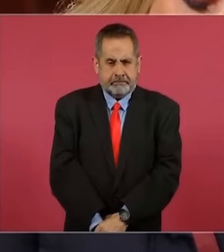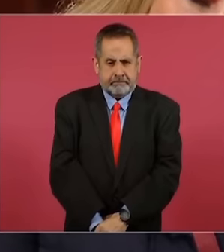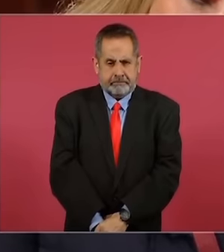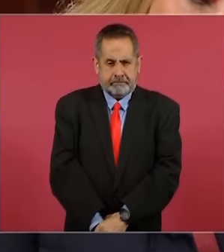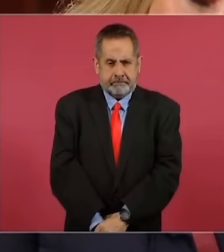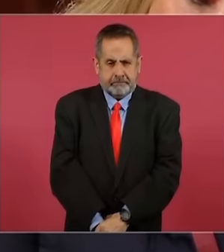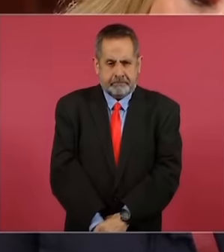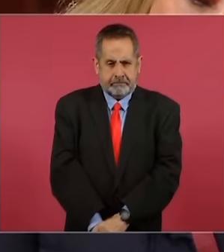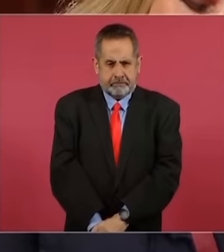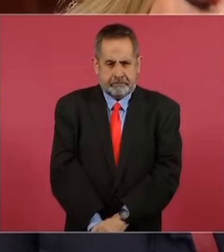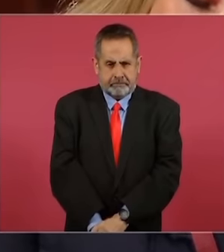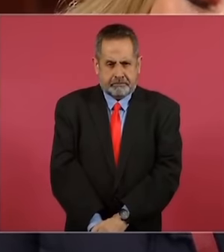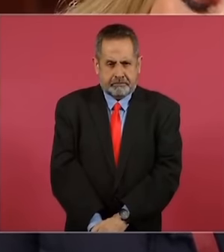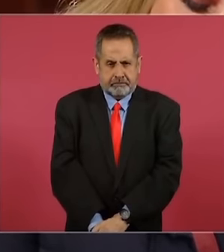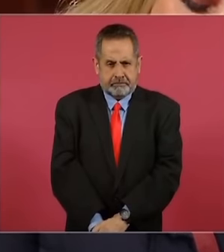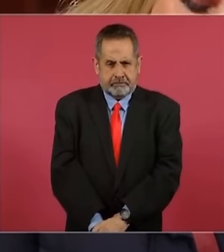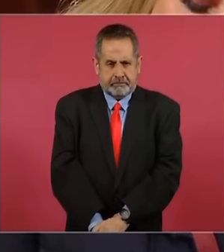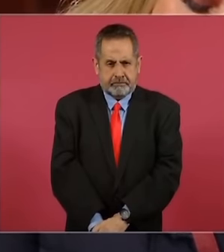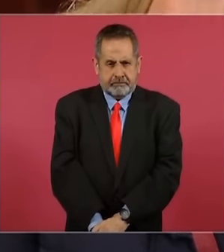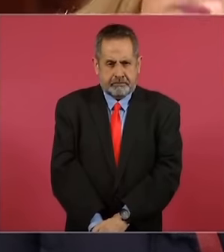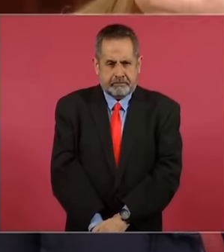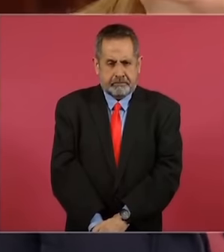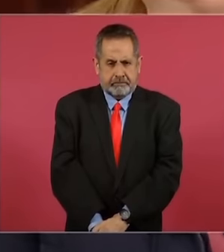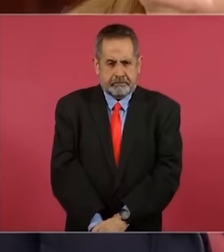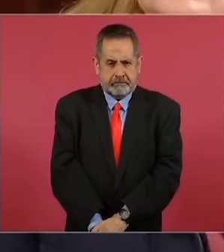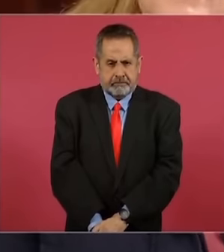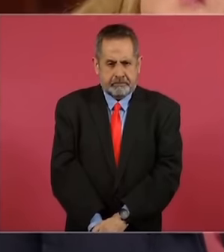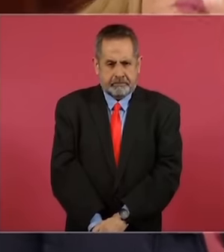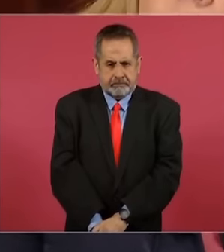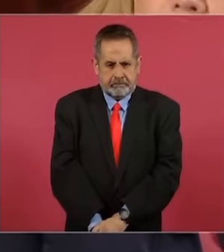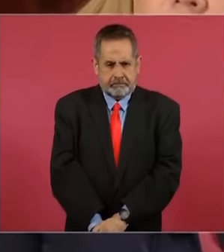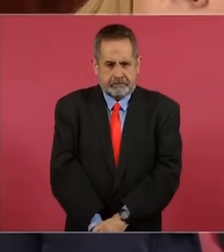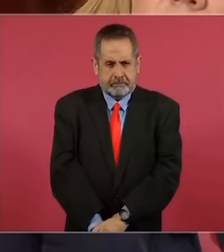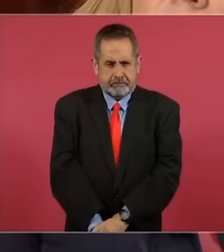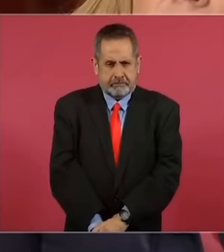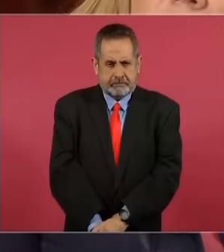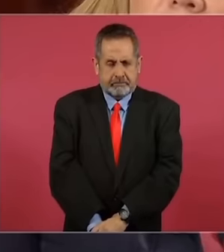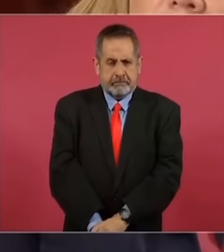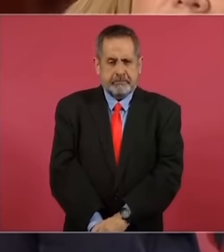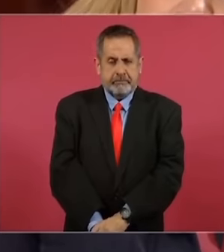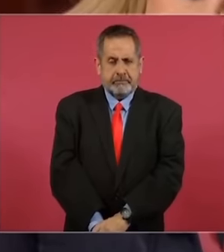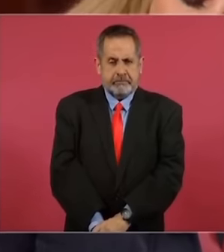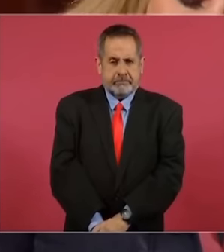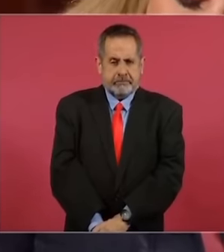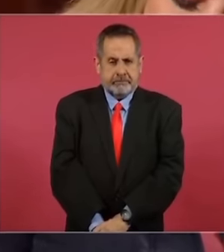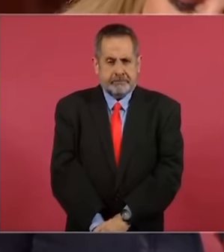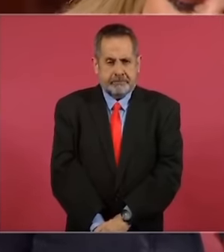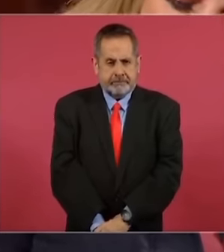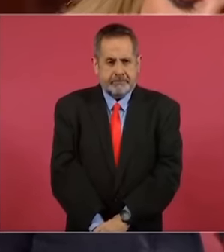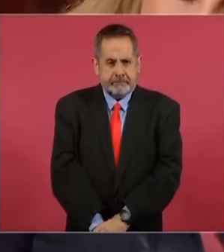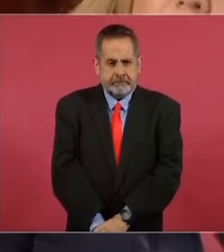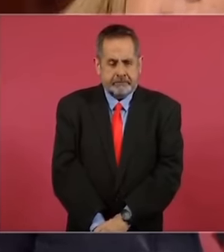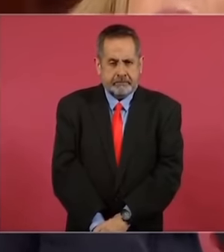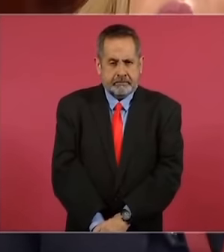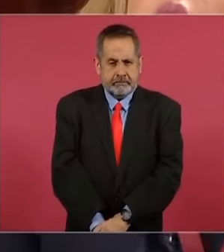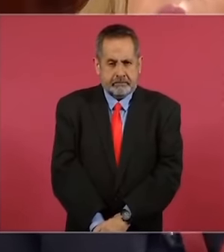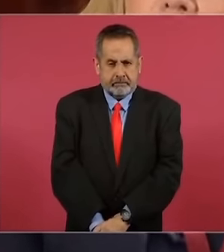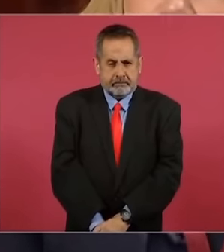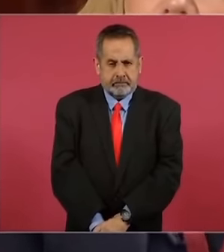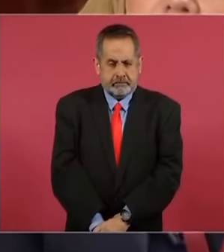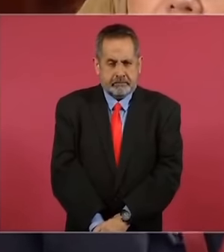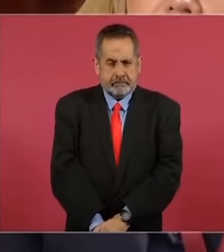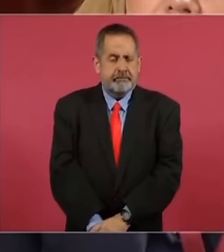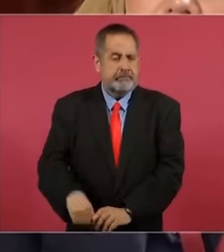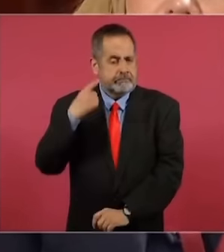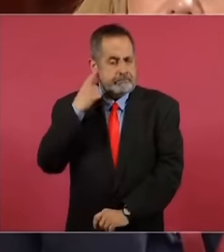que mucha gente lo reconocemos como uno de los mejores presidentes que ha tenido este país en los últimos años, así se atendiera el tema social, así se le diera esa atención al tema de los